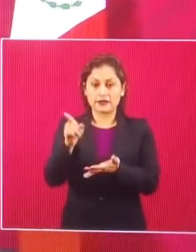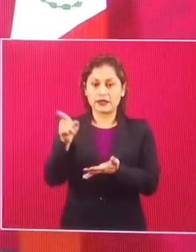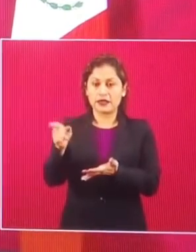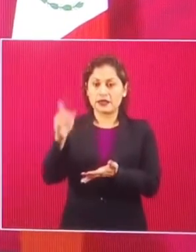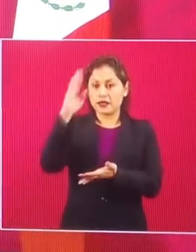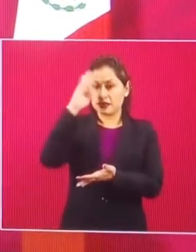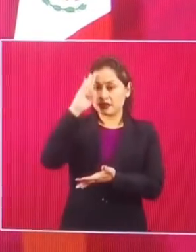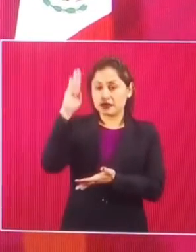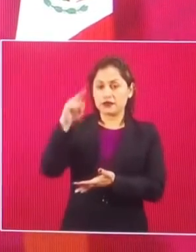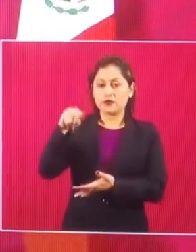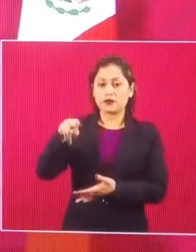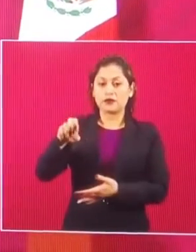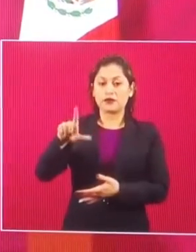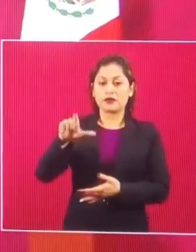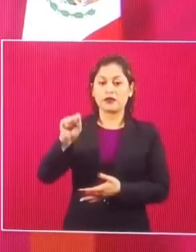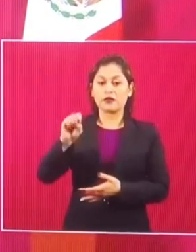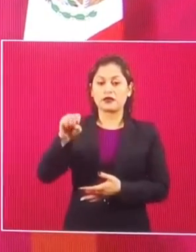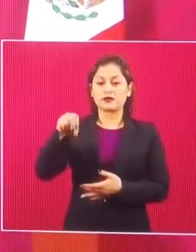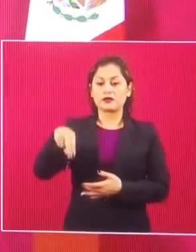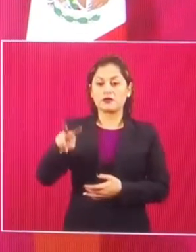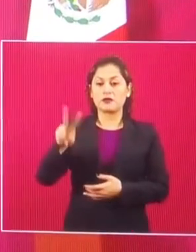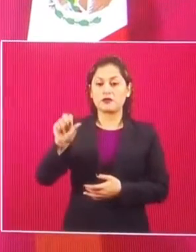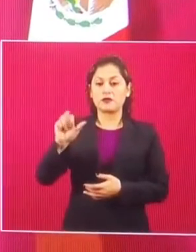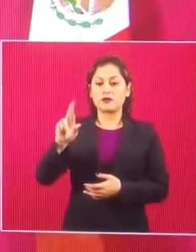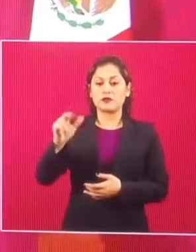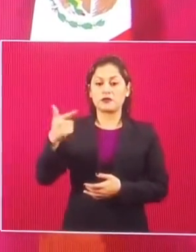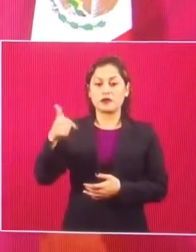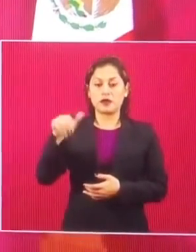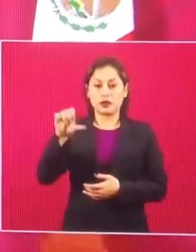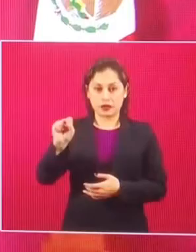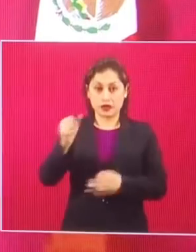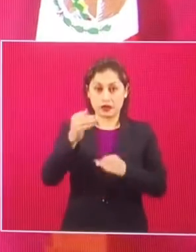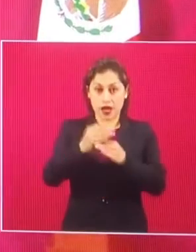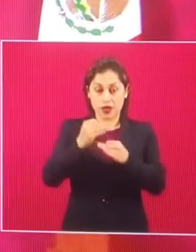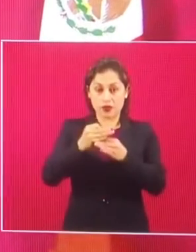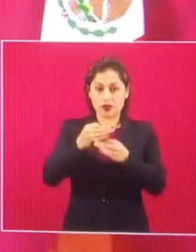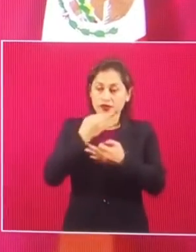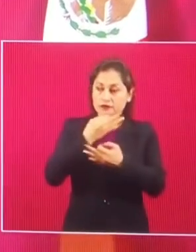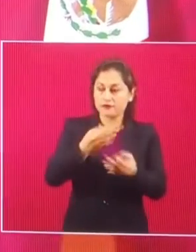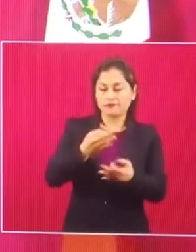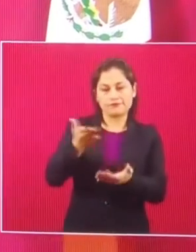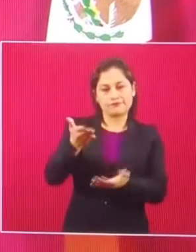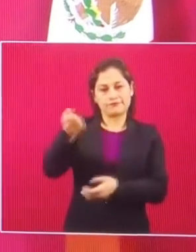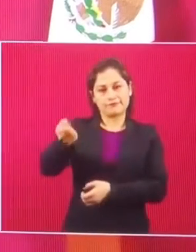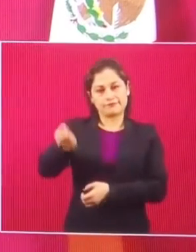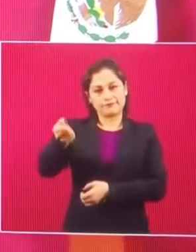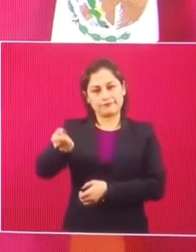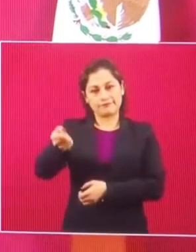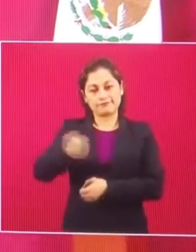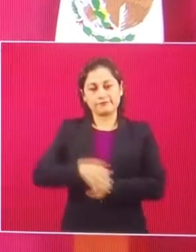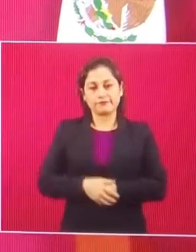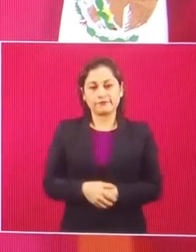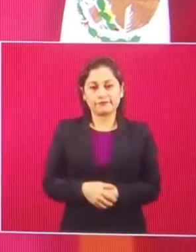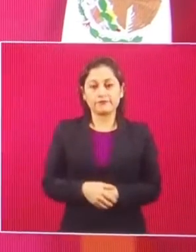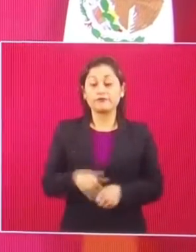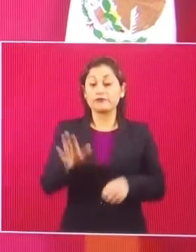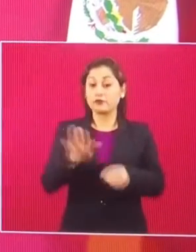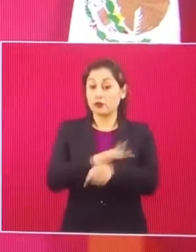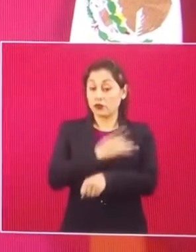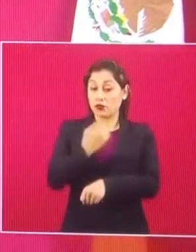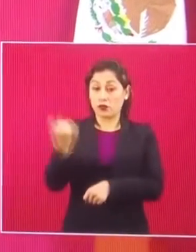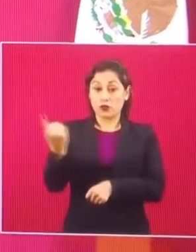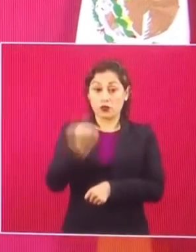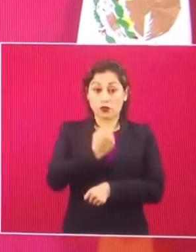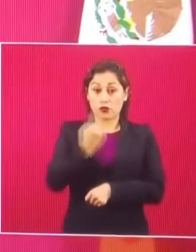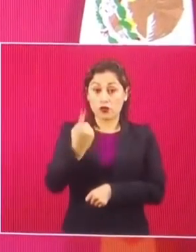Vargas, aprovecho para mandarle un saludo, porque de manera muy